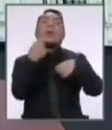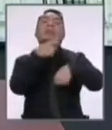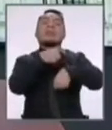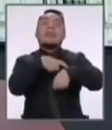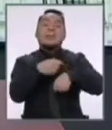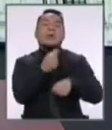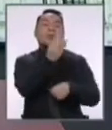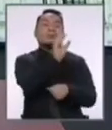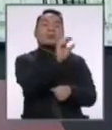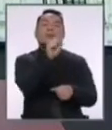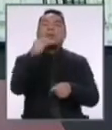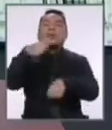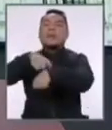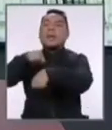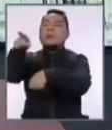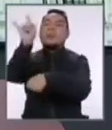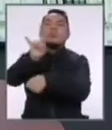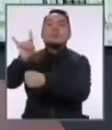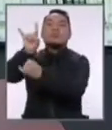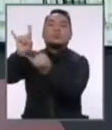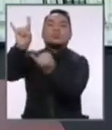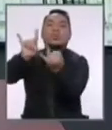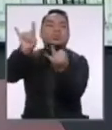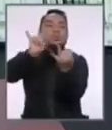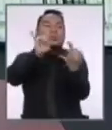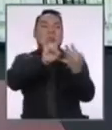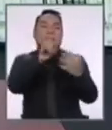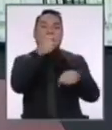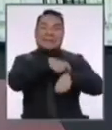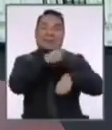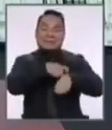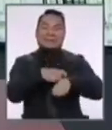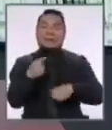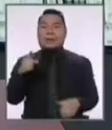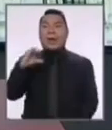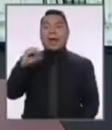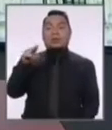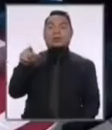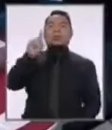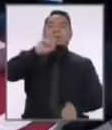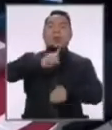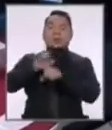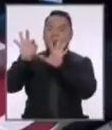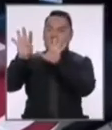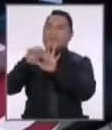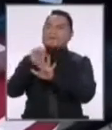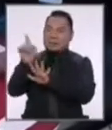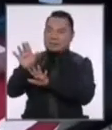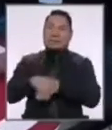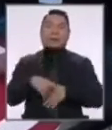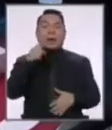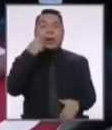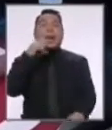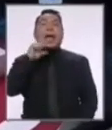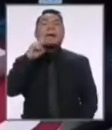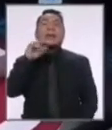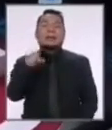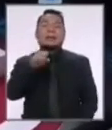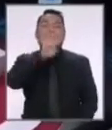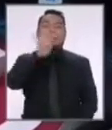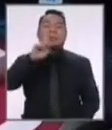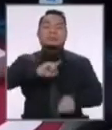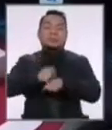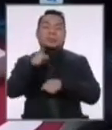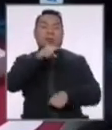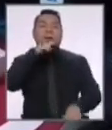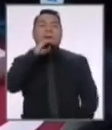tiempo del bolsón de tiempo que hemos dedicado a esta secuencia. El señor Acuña tiene un minuto nueve, el señor Marco Arana cuarenta y cuatro